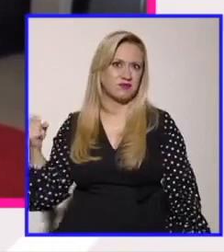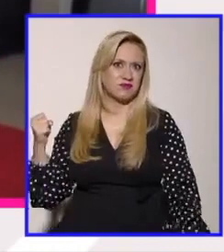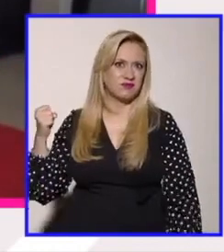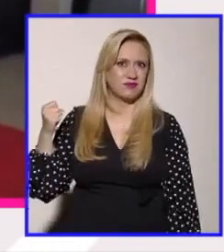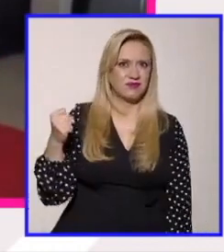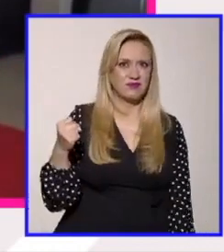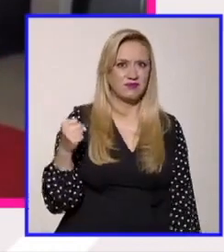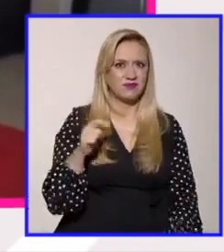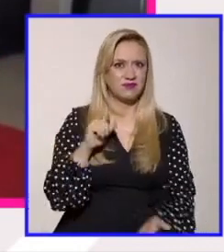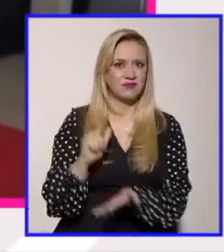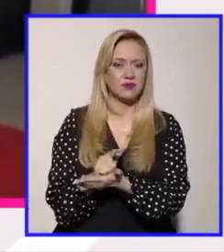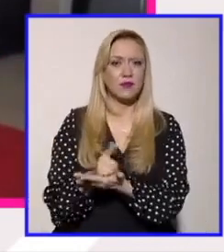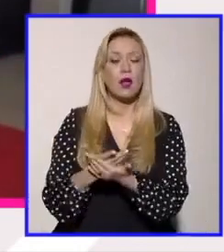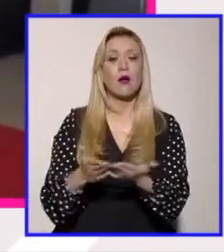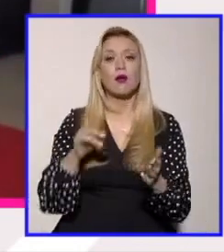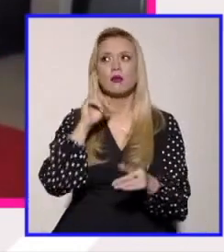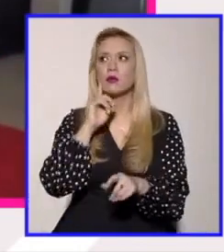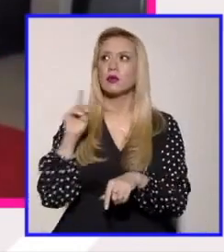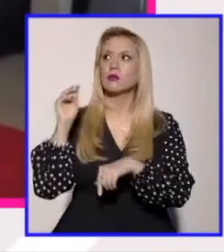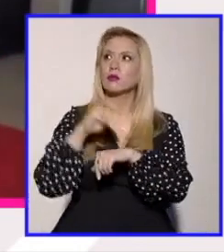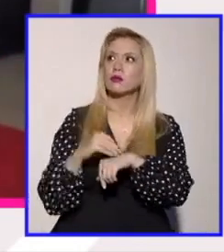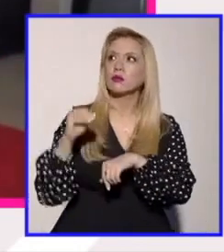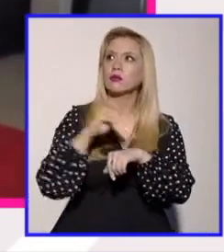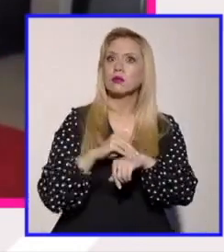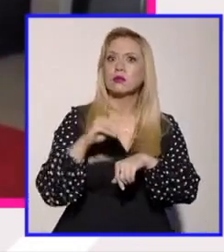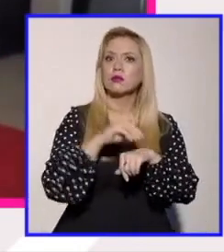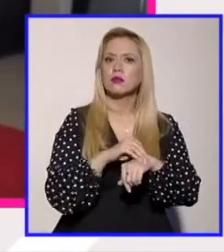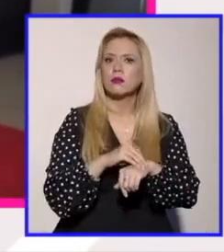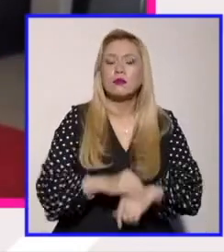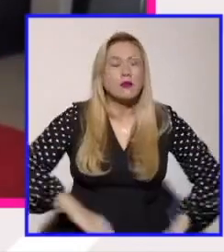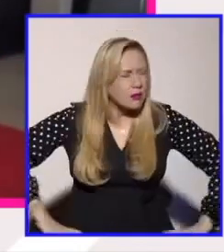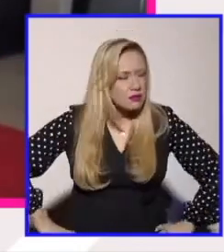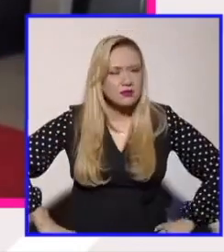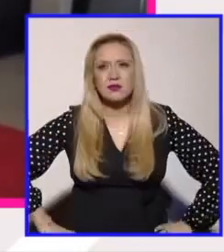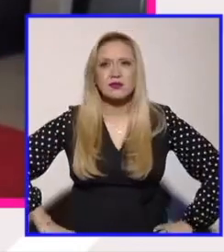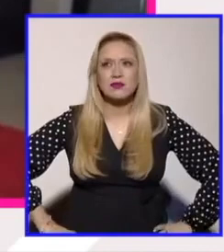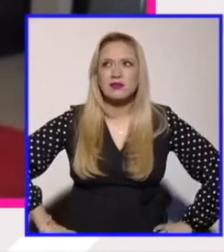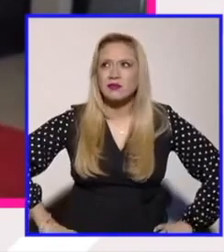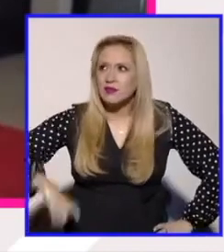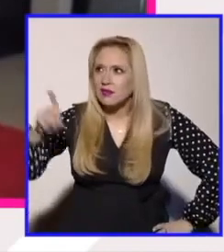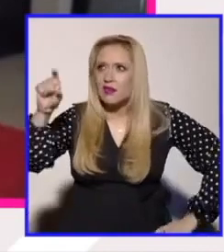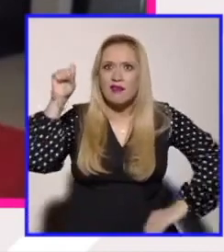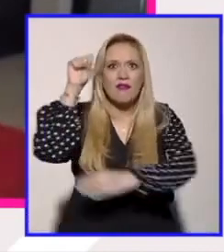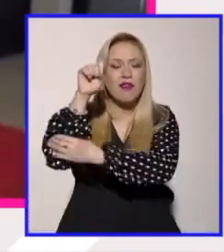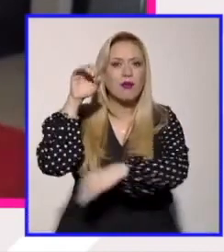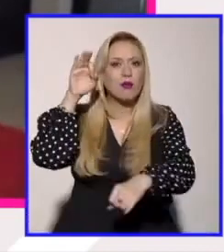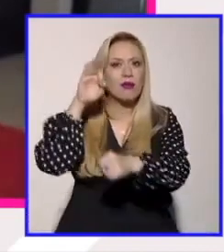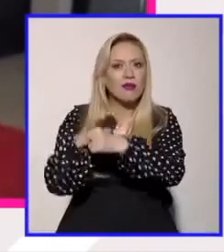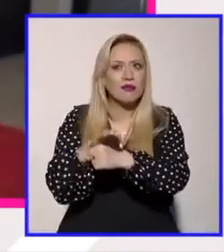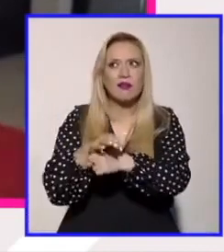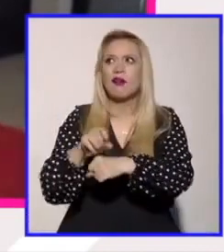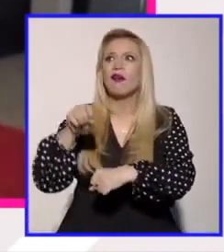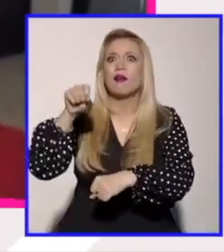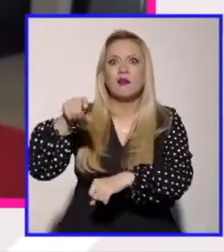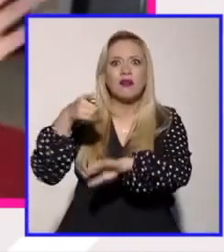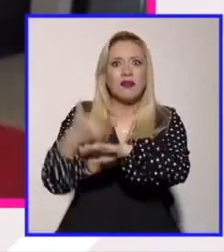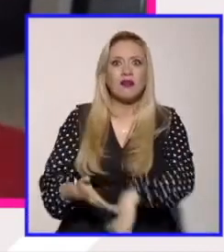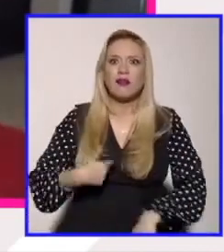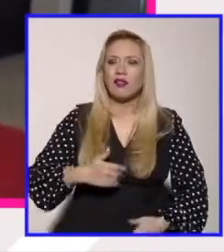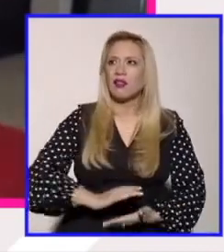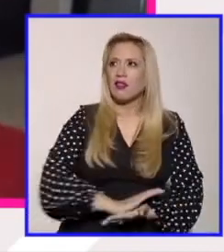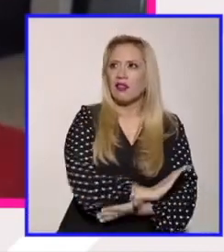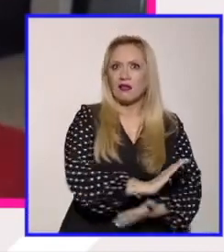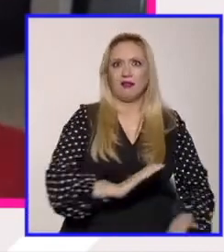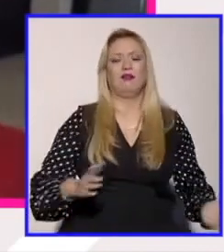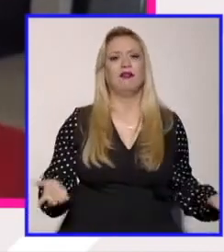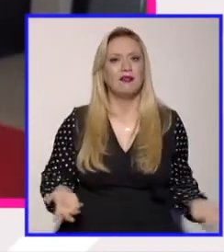la están presentando mujeres y toman vuelo porque es que son las feministas entonces es una consideración diferente uno de los casos más